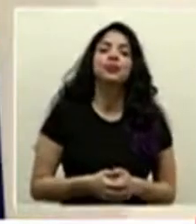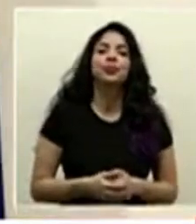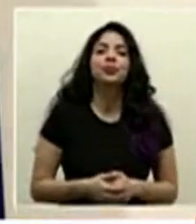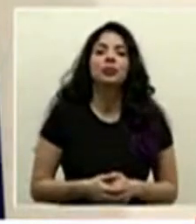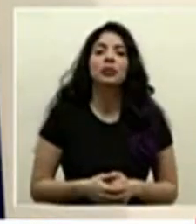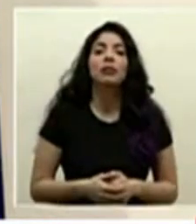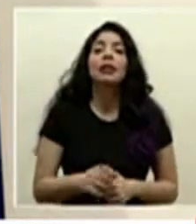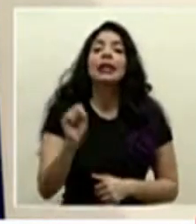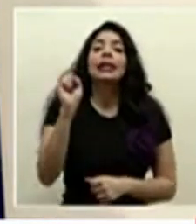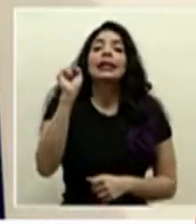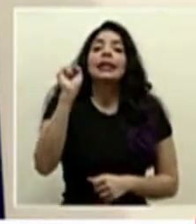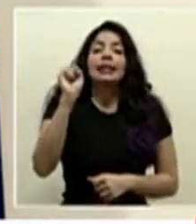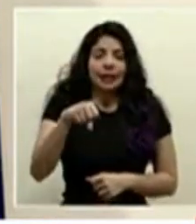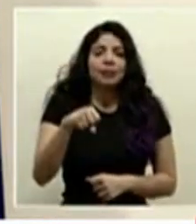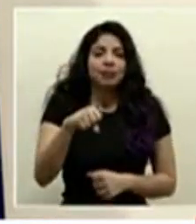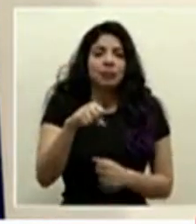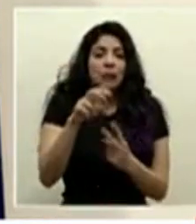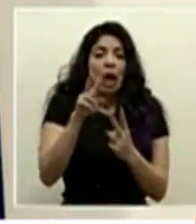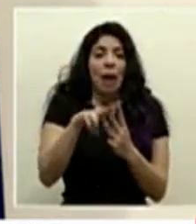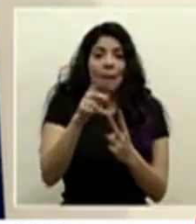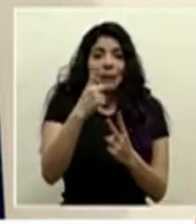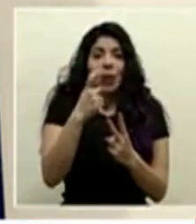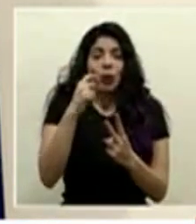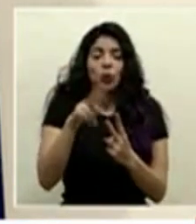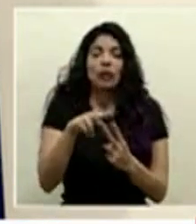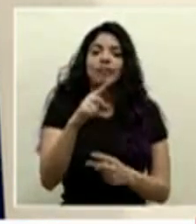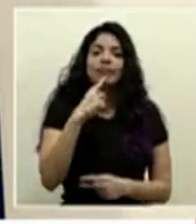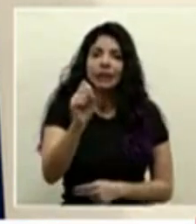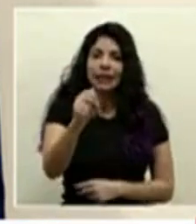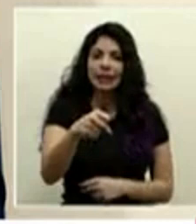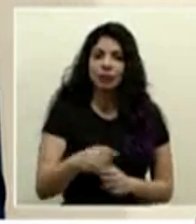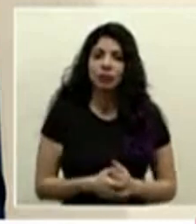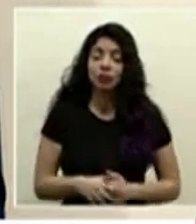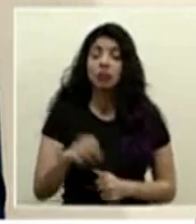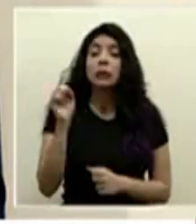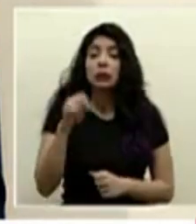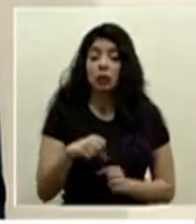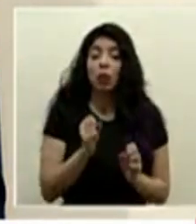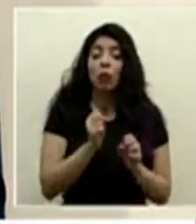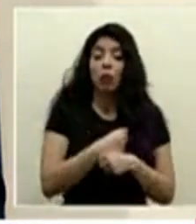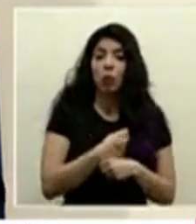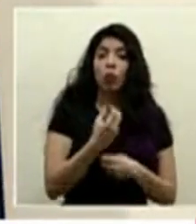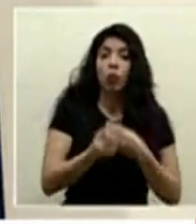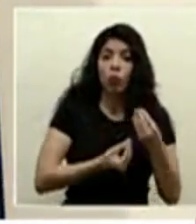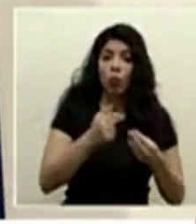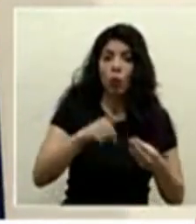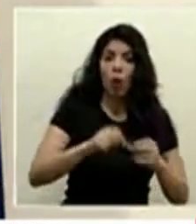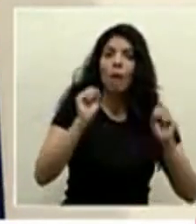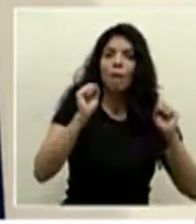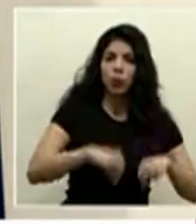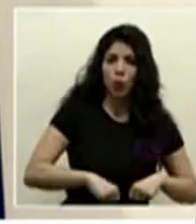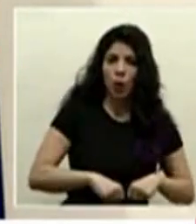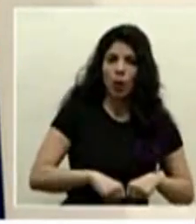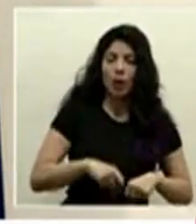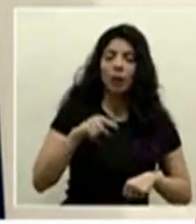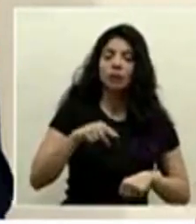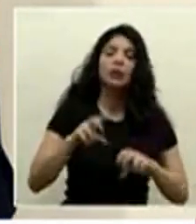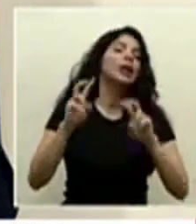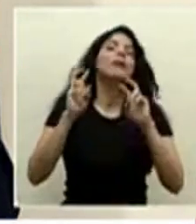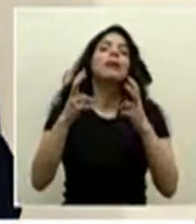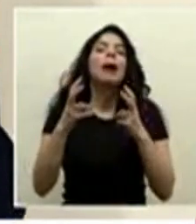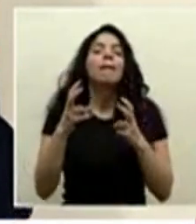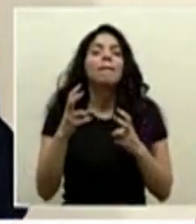si a ambas preguntas si las podríamos producir aquí esto es un tema de